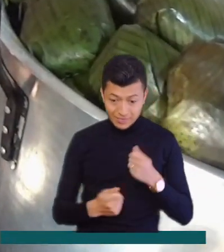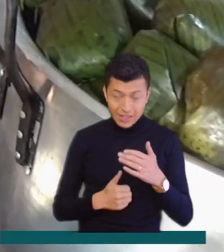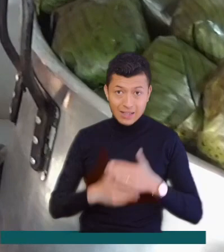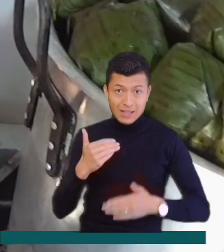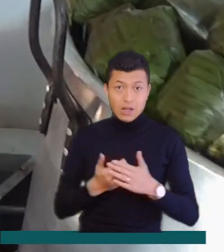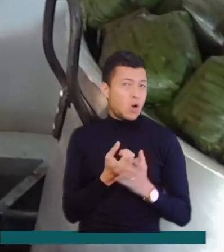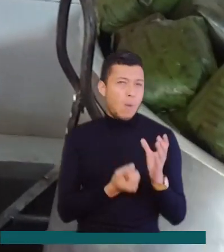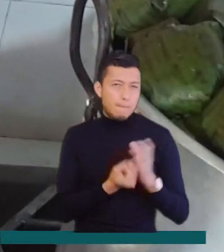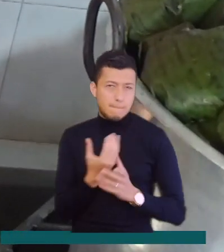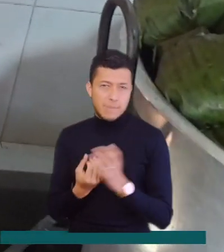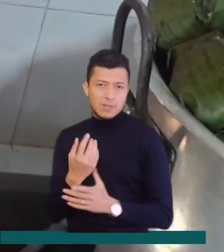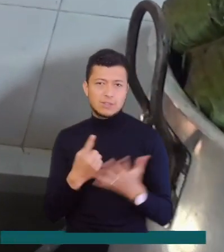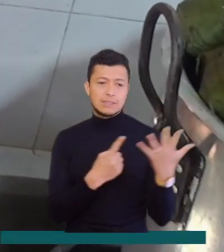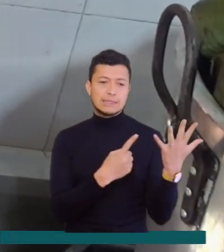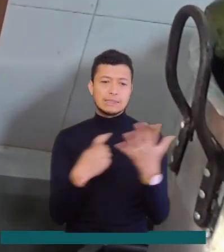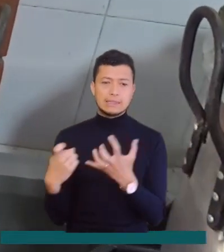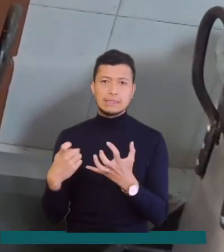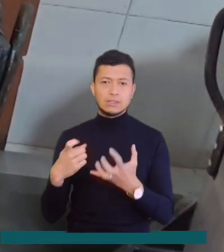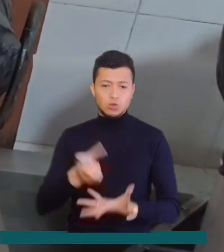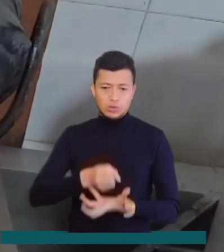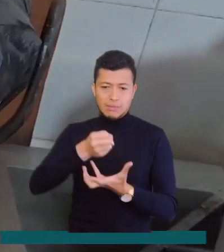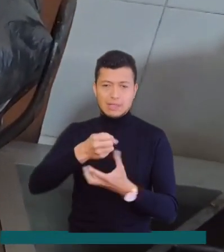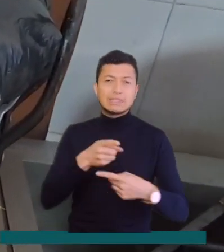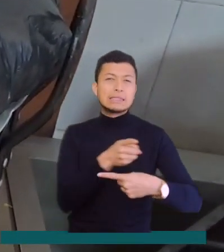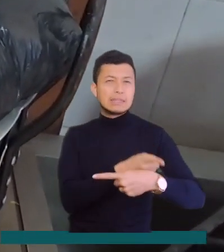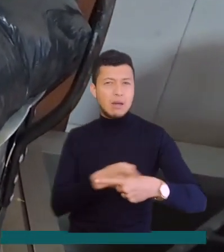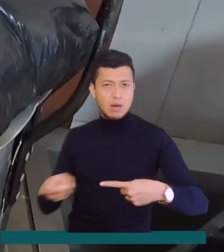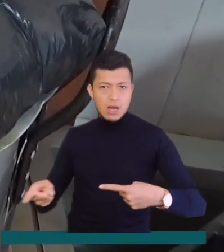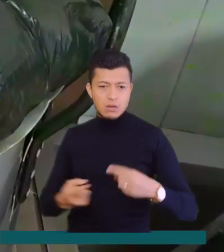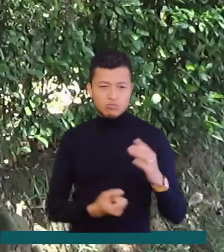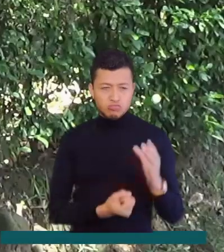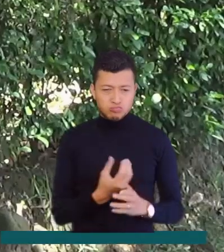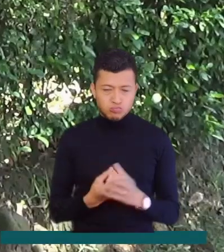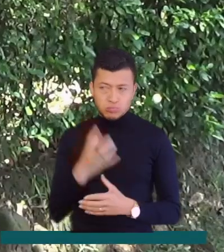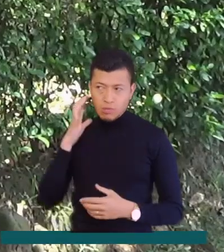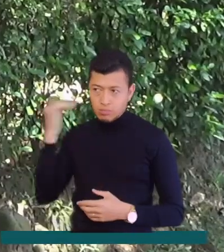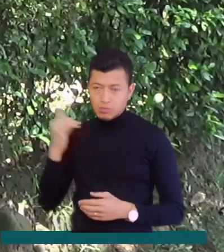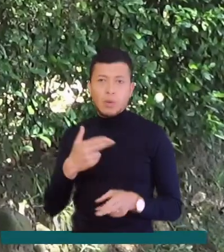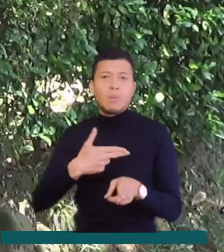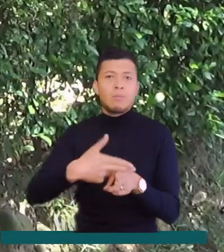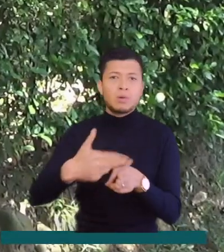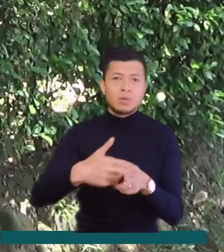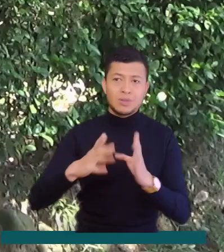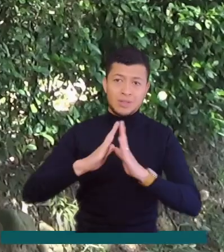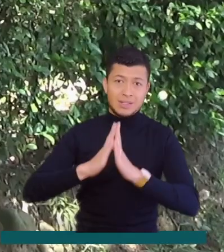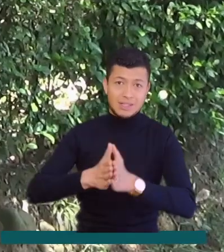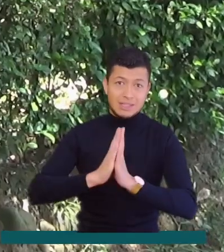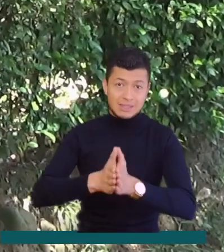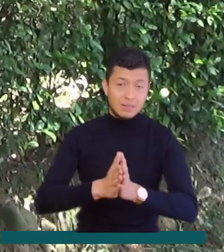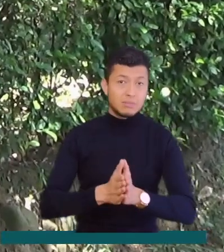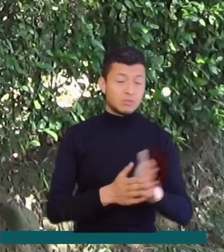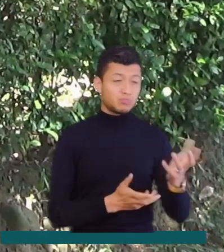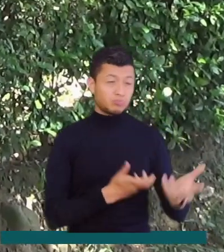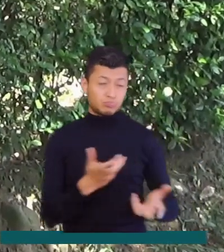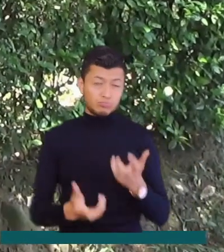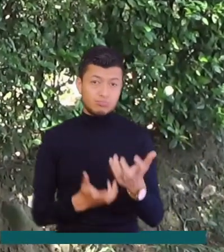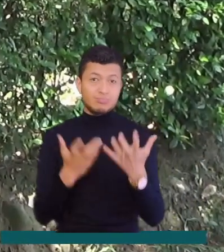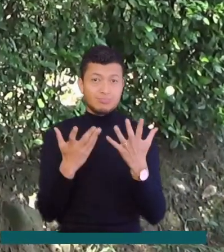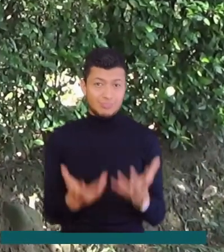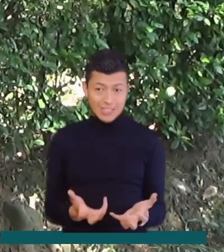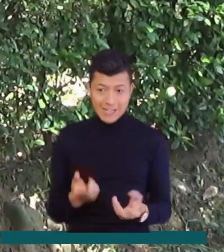produce alrededor de 600 tamales semanales y se preparan desde ya para la temporada de diciembre que